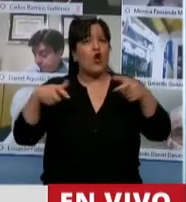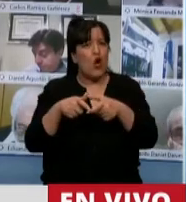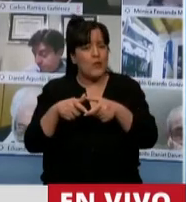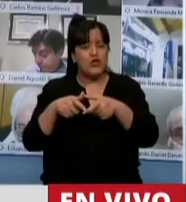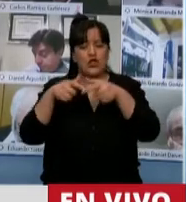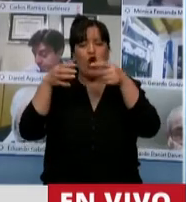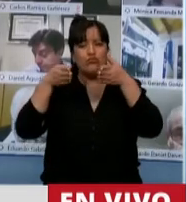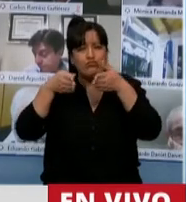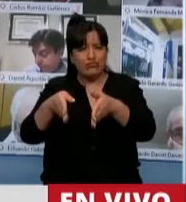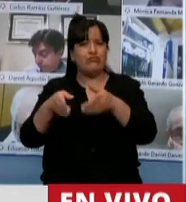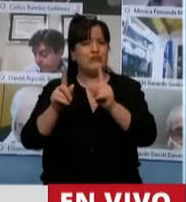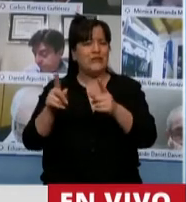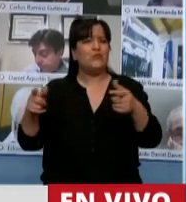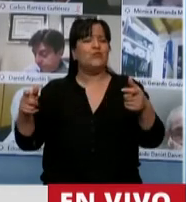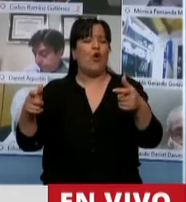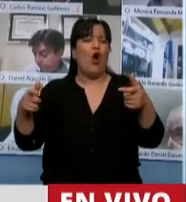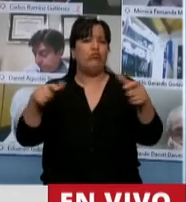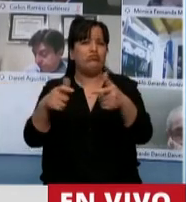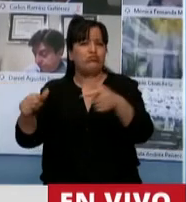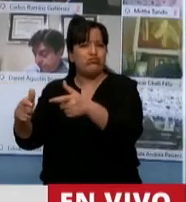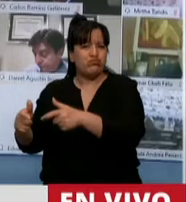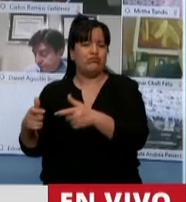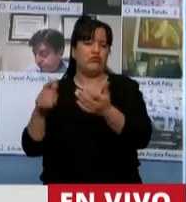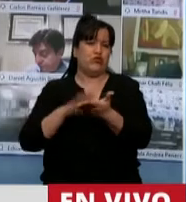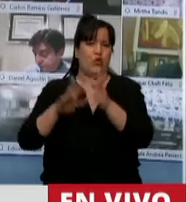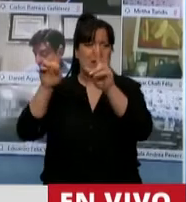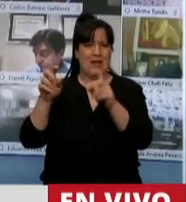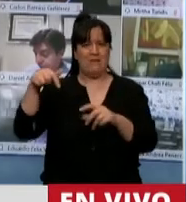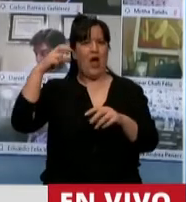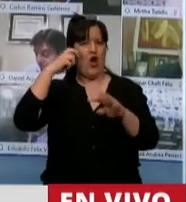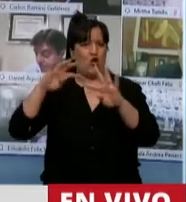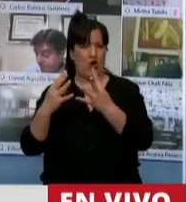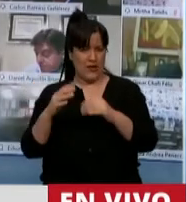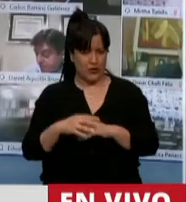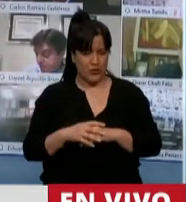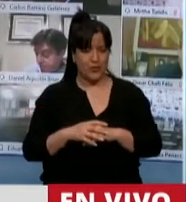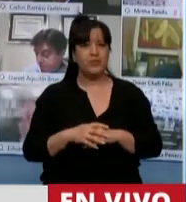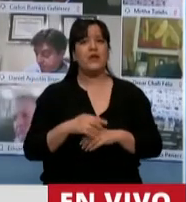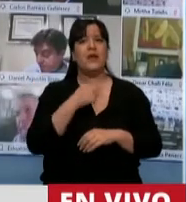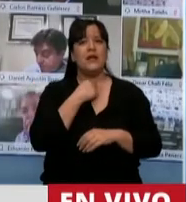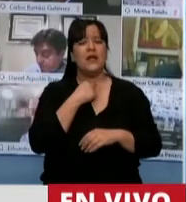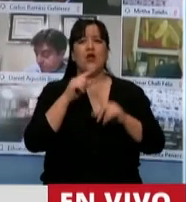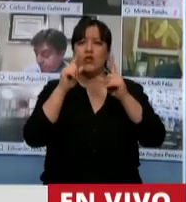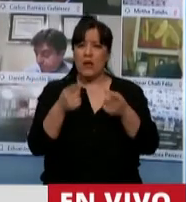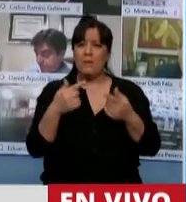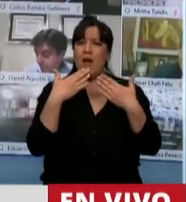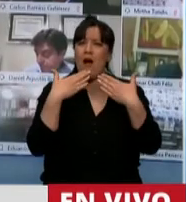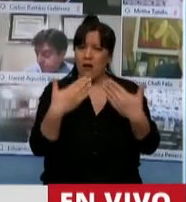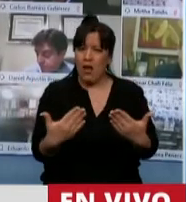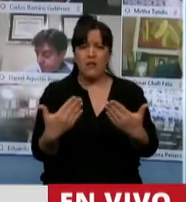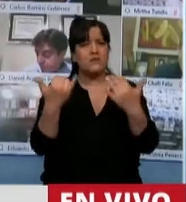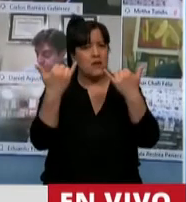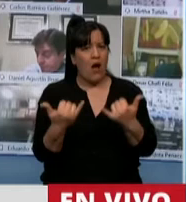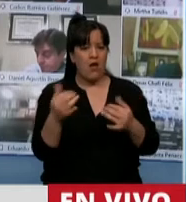correspondientes que se reunieron con la temática en este Congreso. Quiero agradecer que exista el